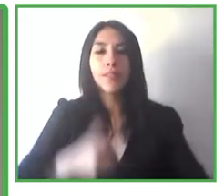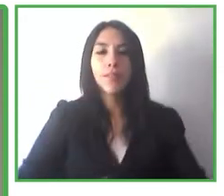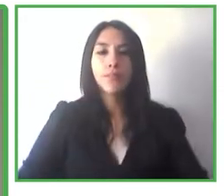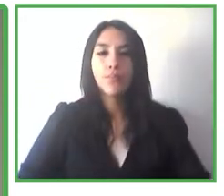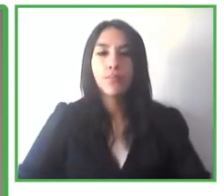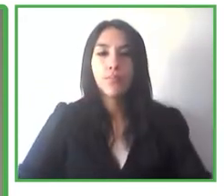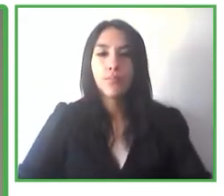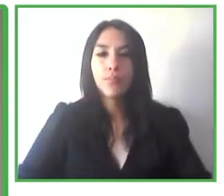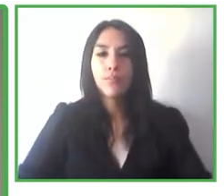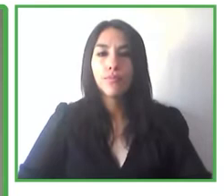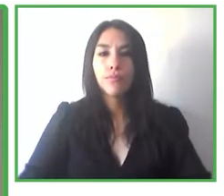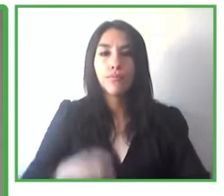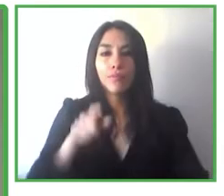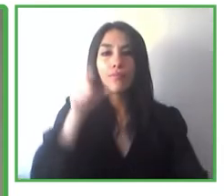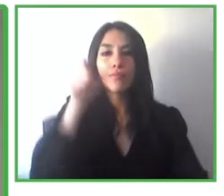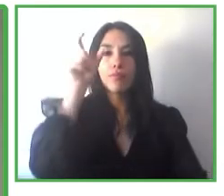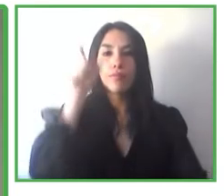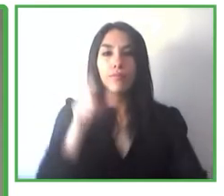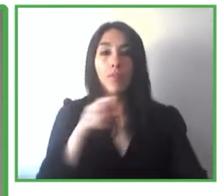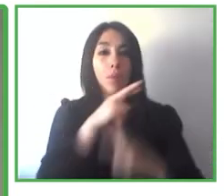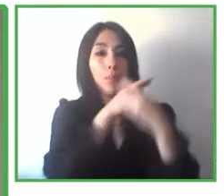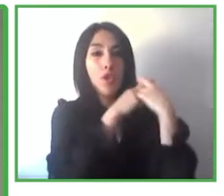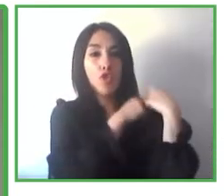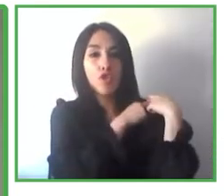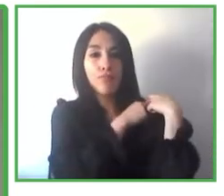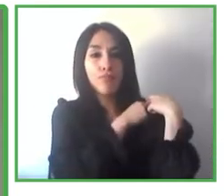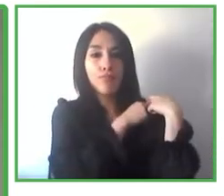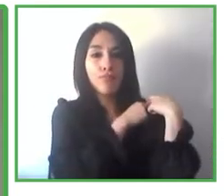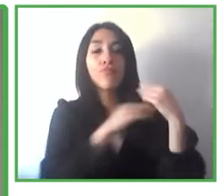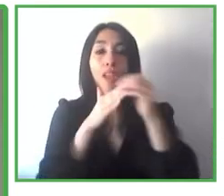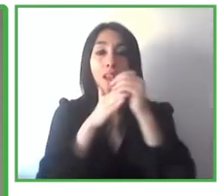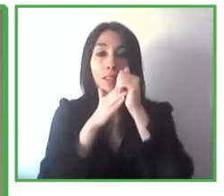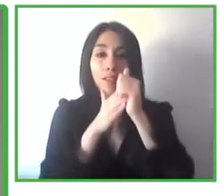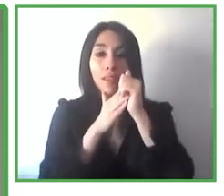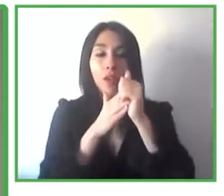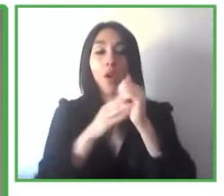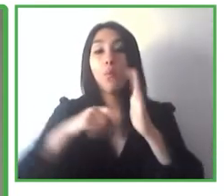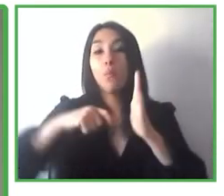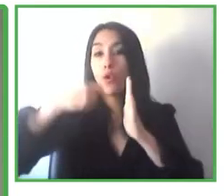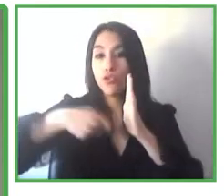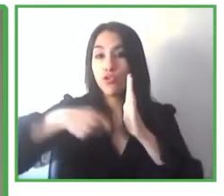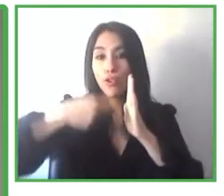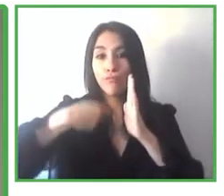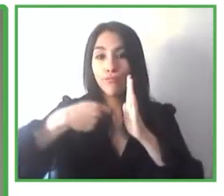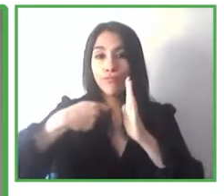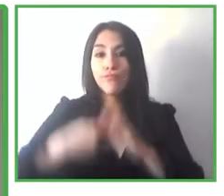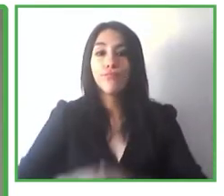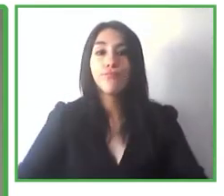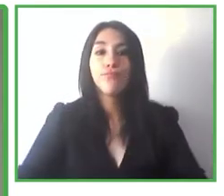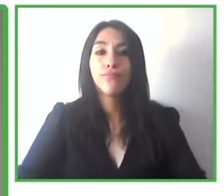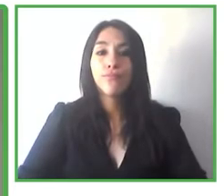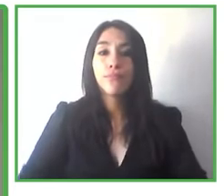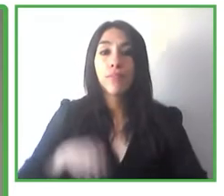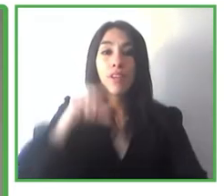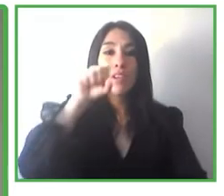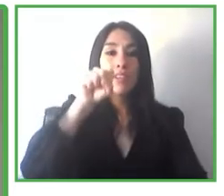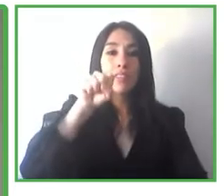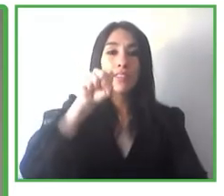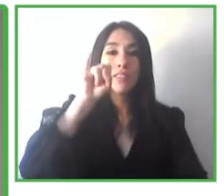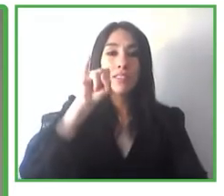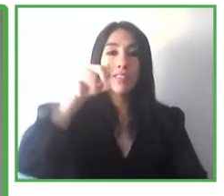que sobrelleva, es el líder del proyecto Seeing AI o lo podríamos traducir en español como